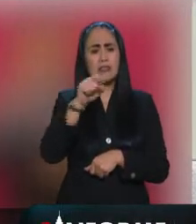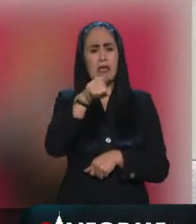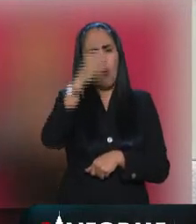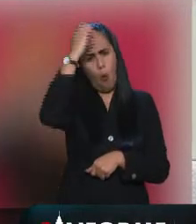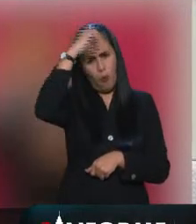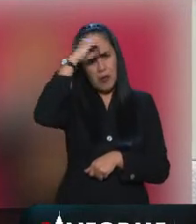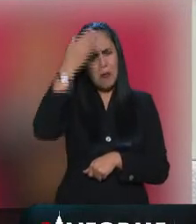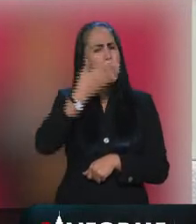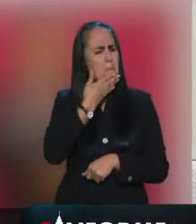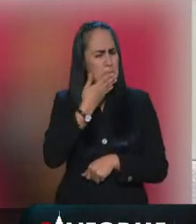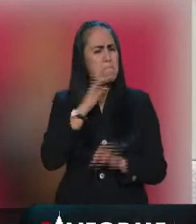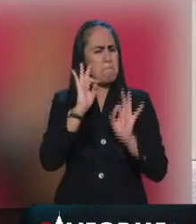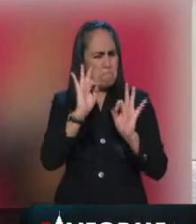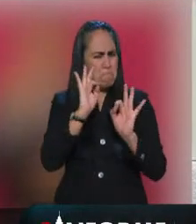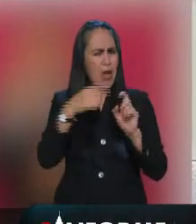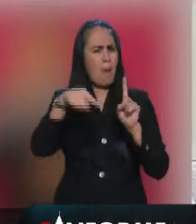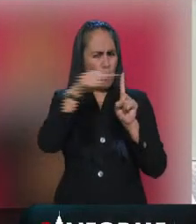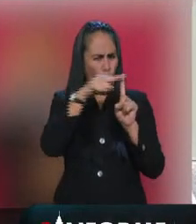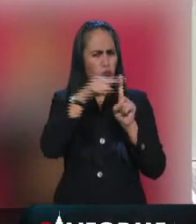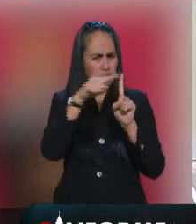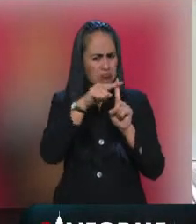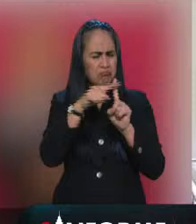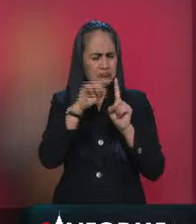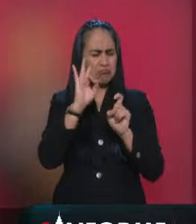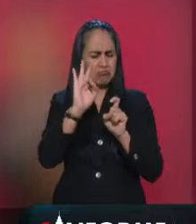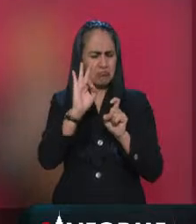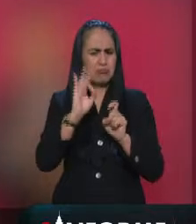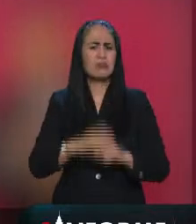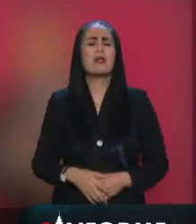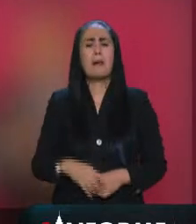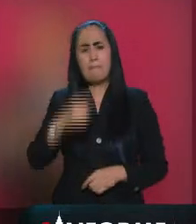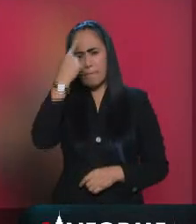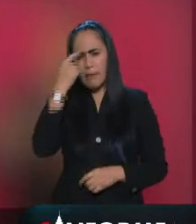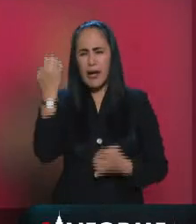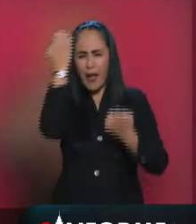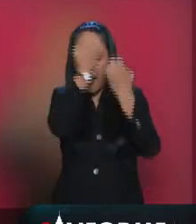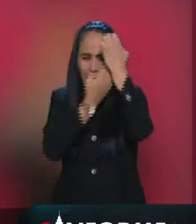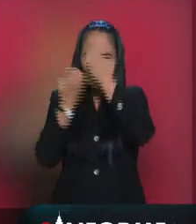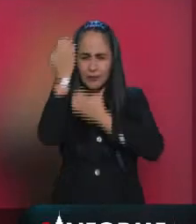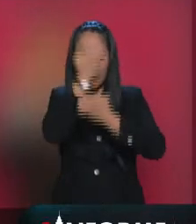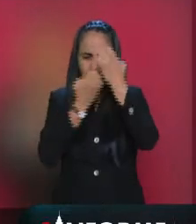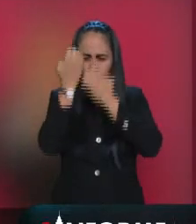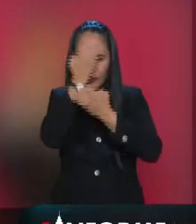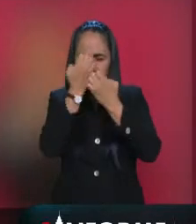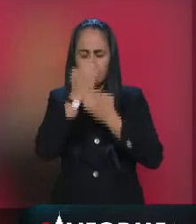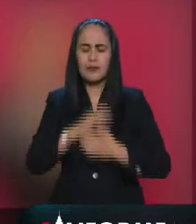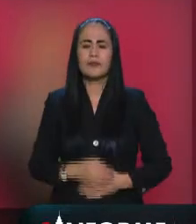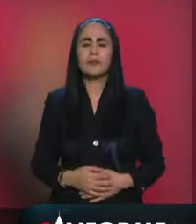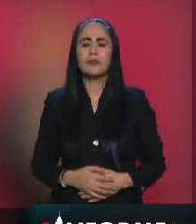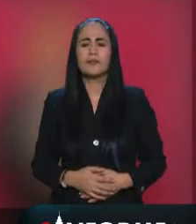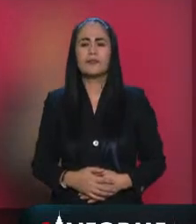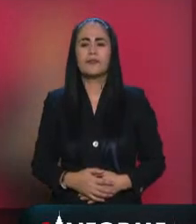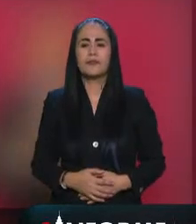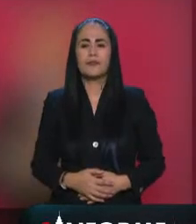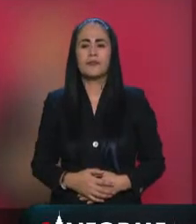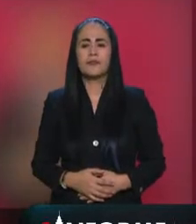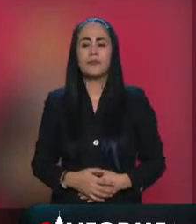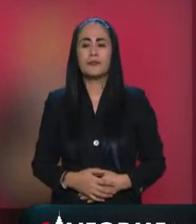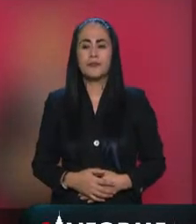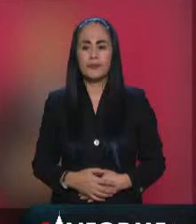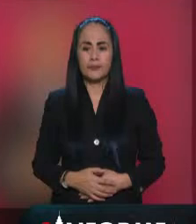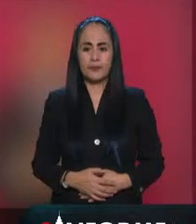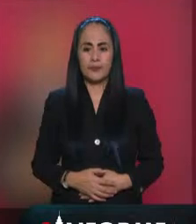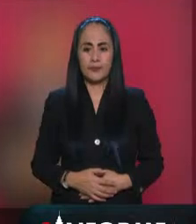para que se haga la evaluación y de ser